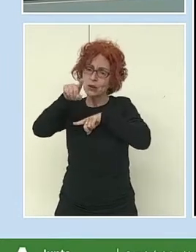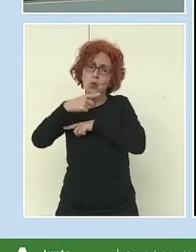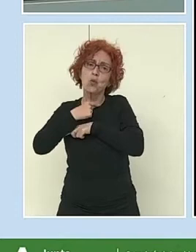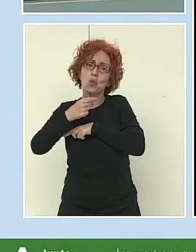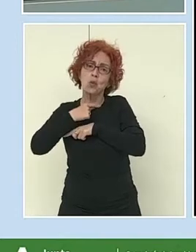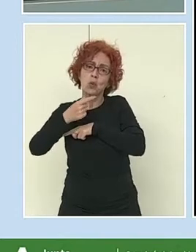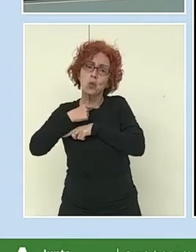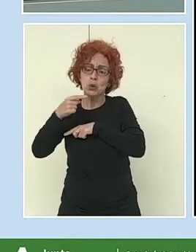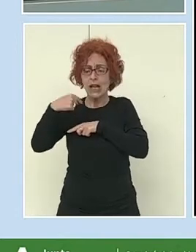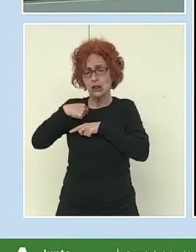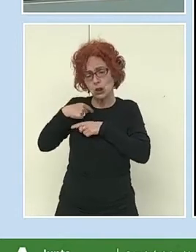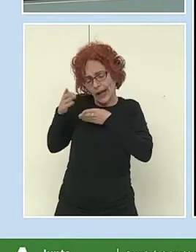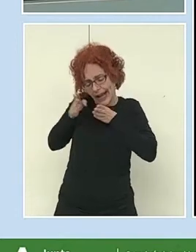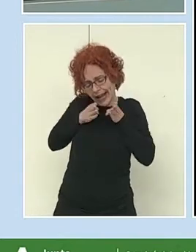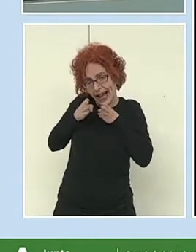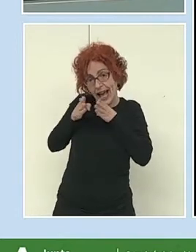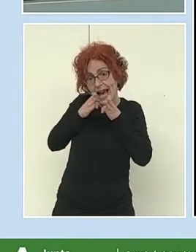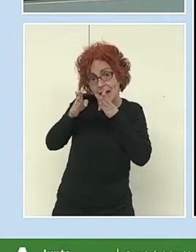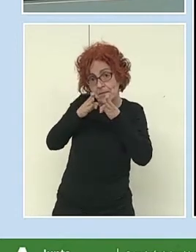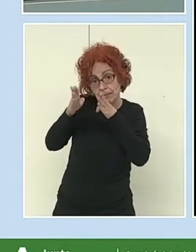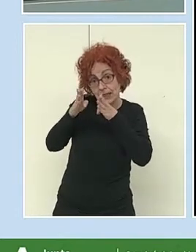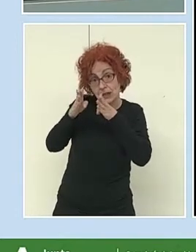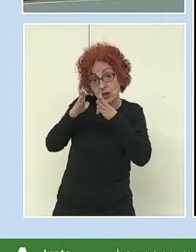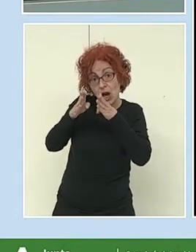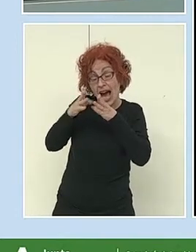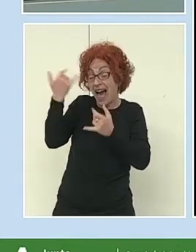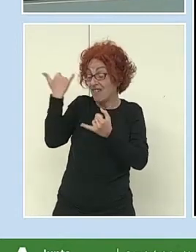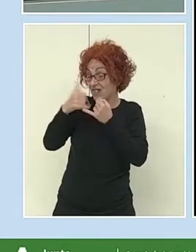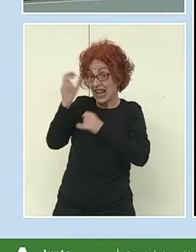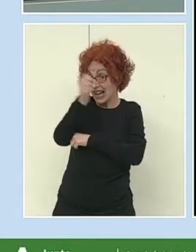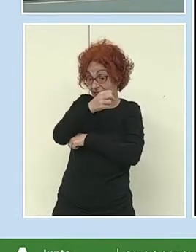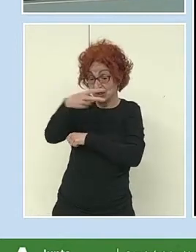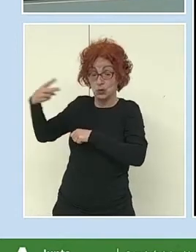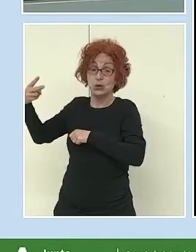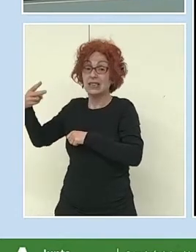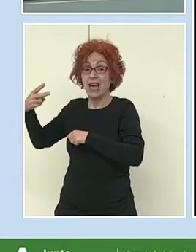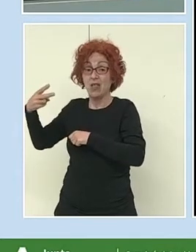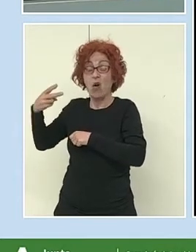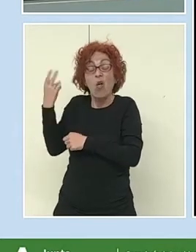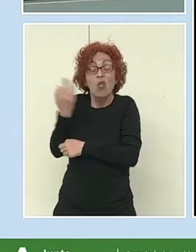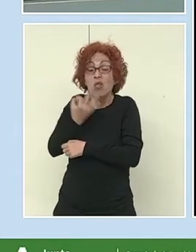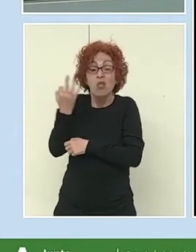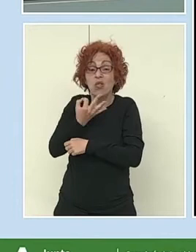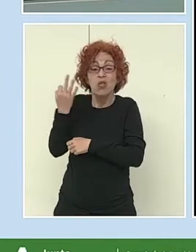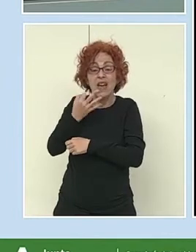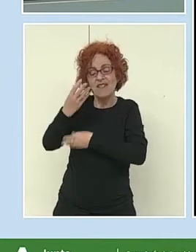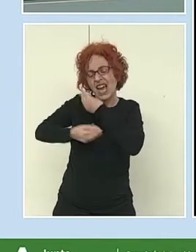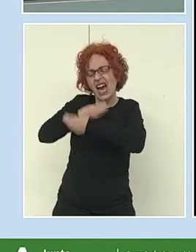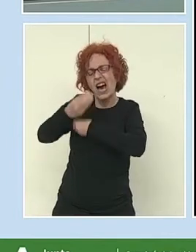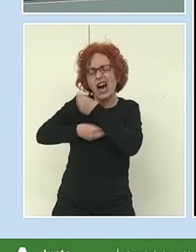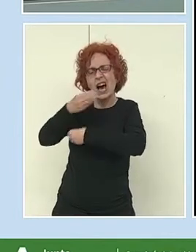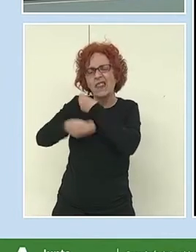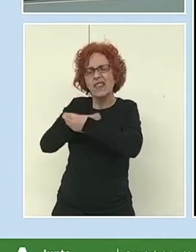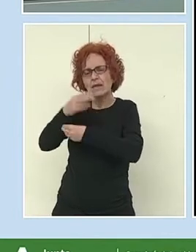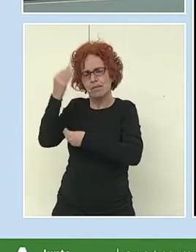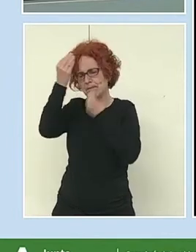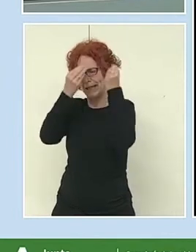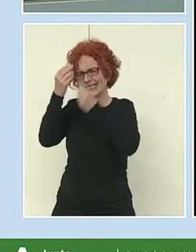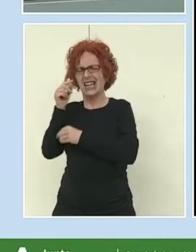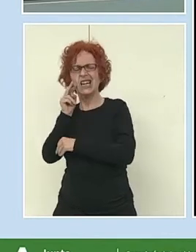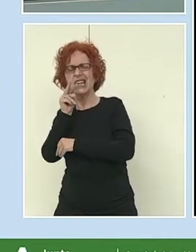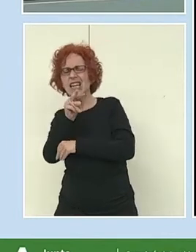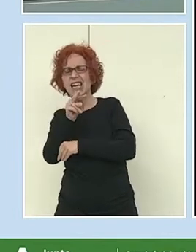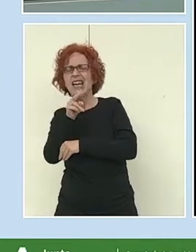Con lo que salga de esa dinámica, el resto de estudiantes de ese aula tienen que verbalizar qué está pasando ahí, qué han visto.